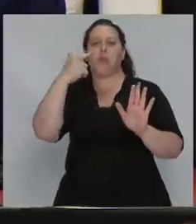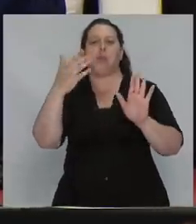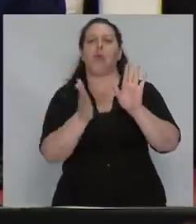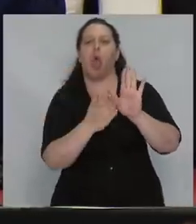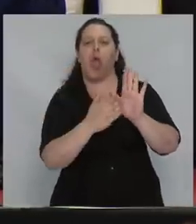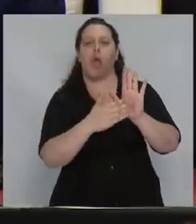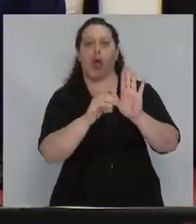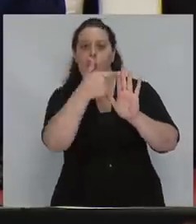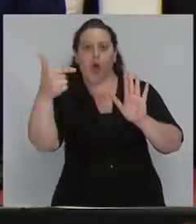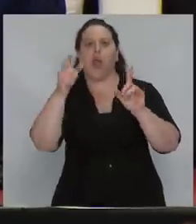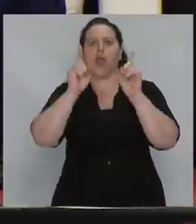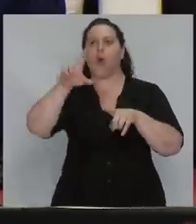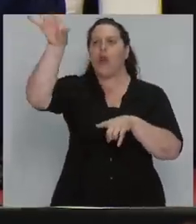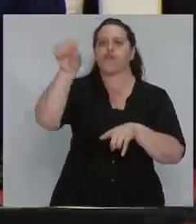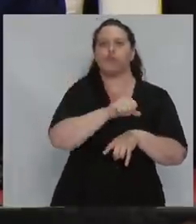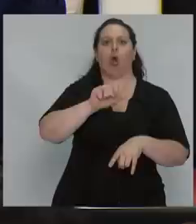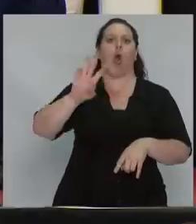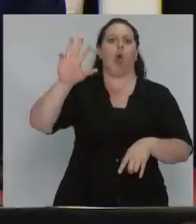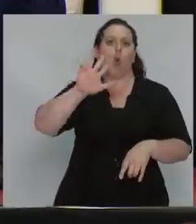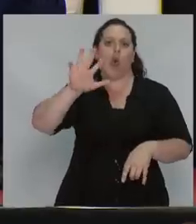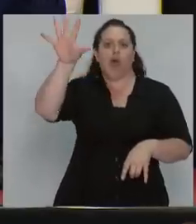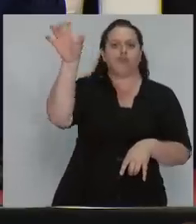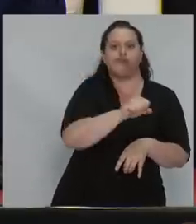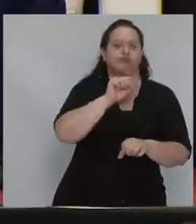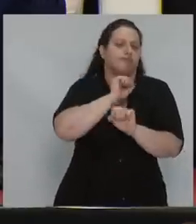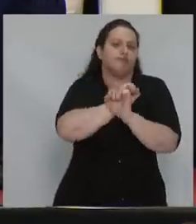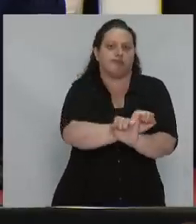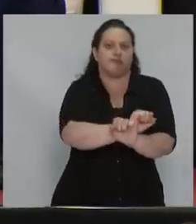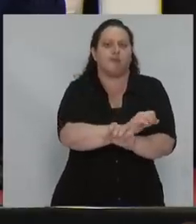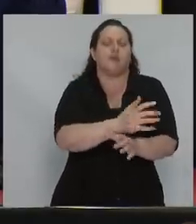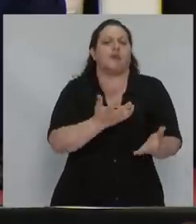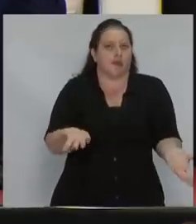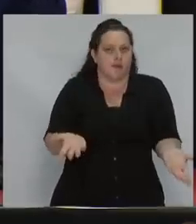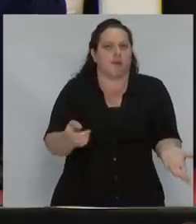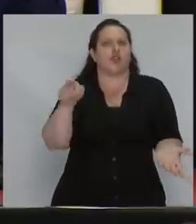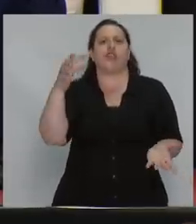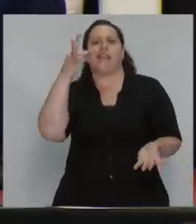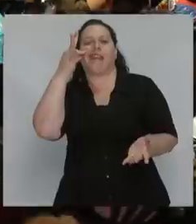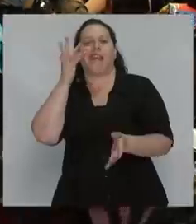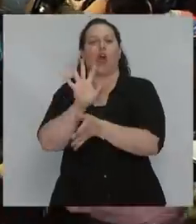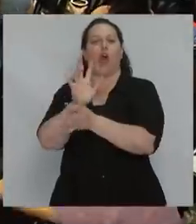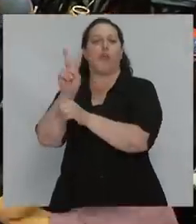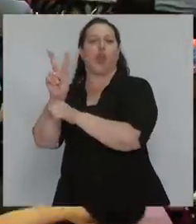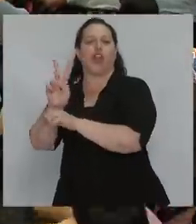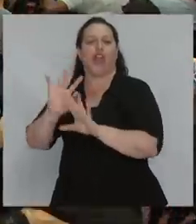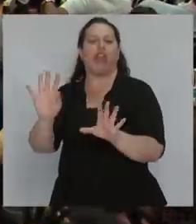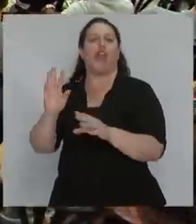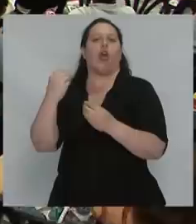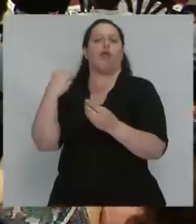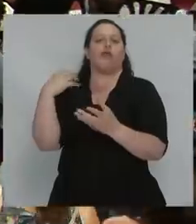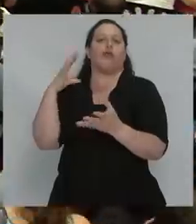encarcela a Lula con un testigo protegido por una construcción que viene del norte para que